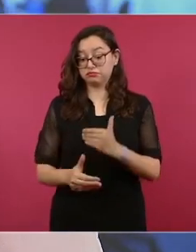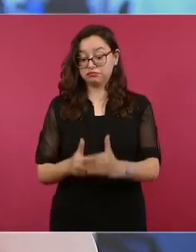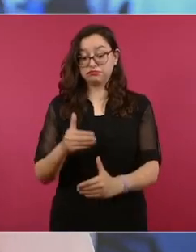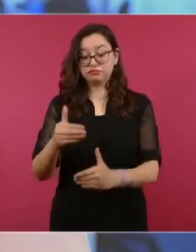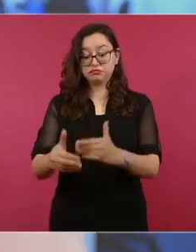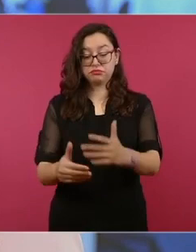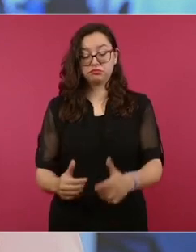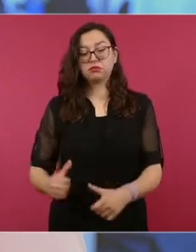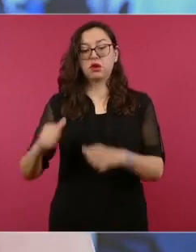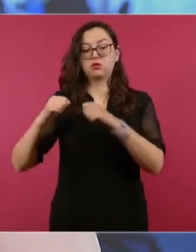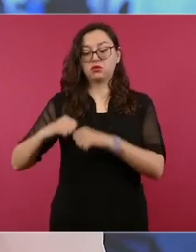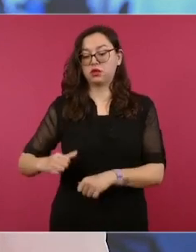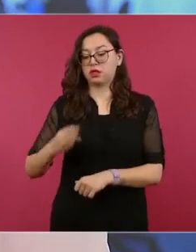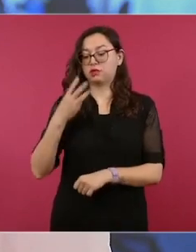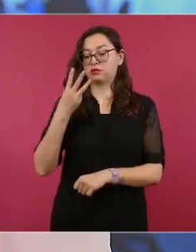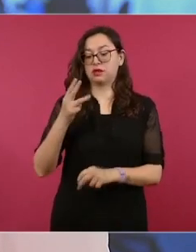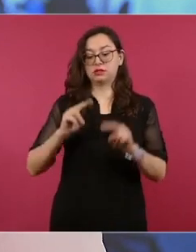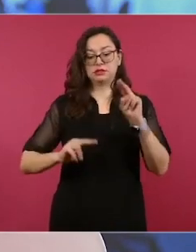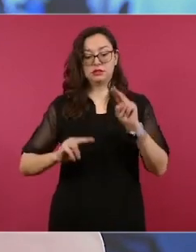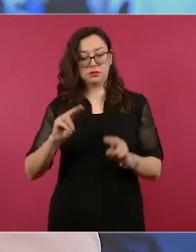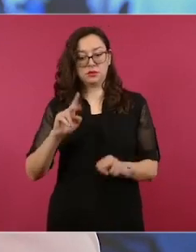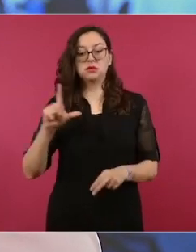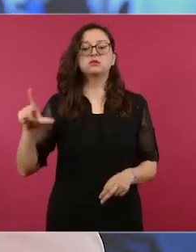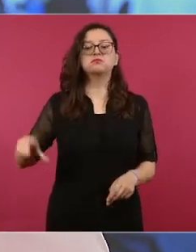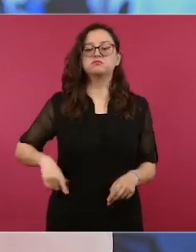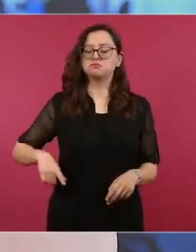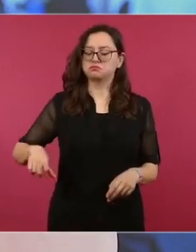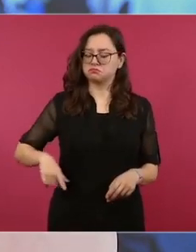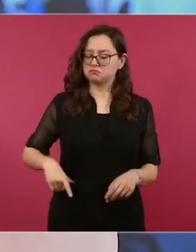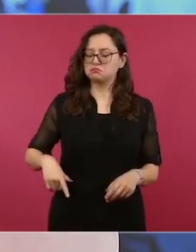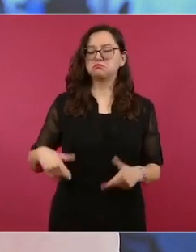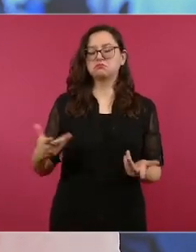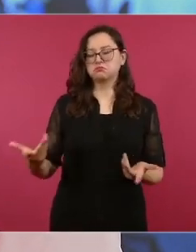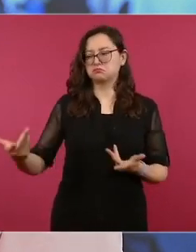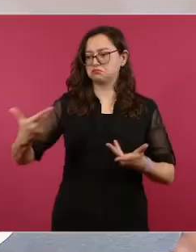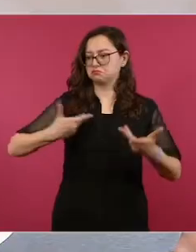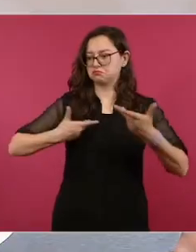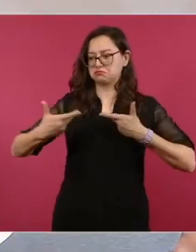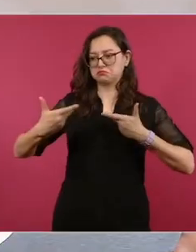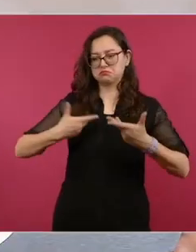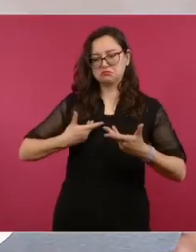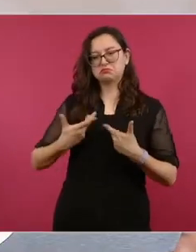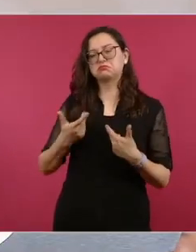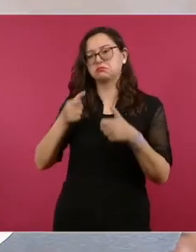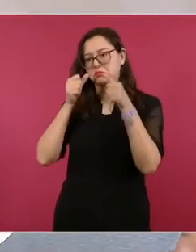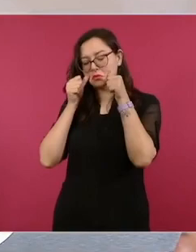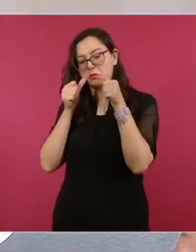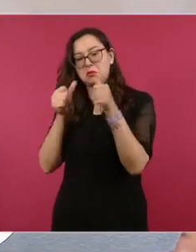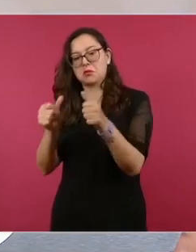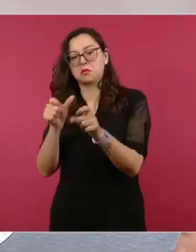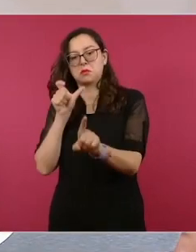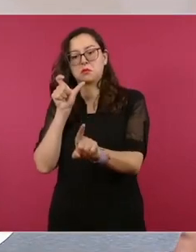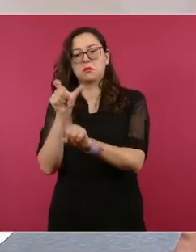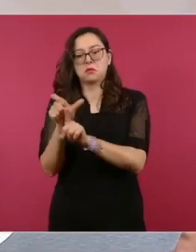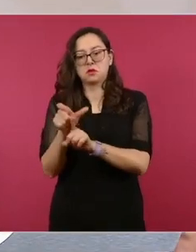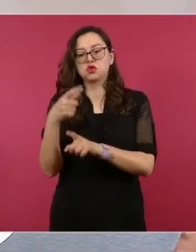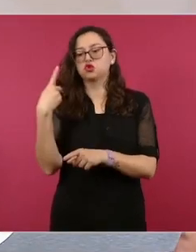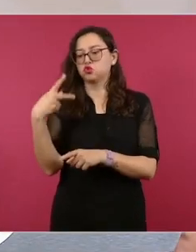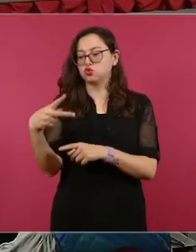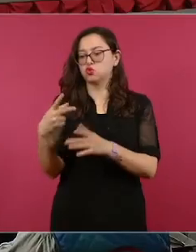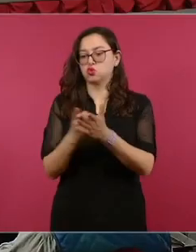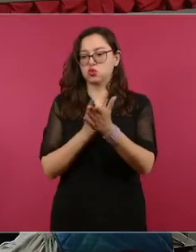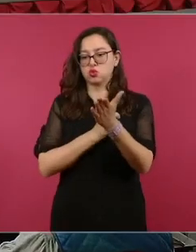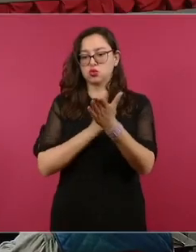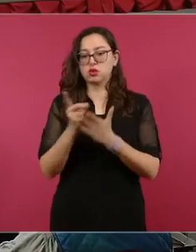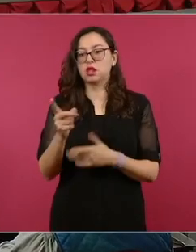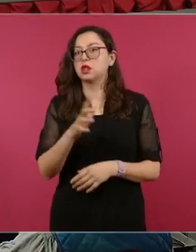niveles de gobierno continuamos en la atención de sus requerimientos de seguridad para hacer efectivo el derecho a